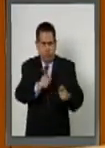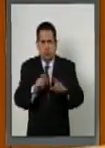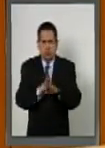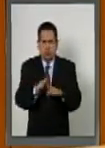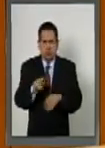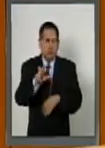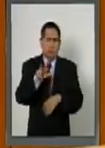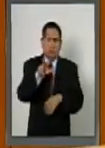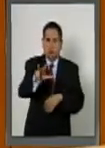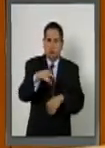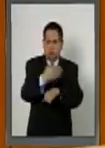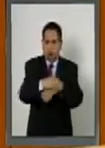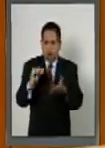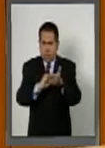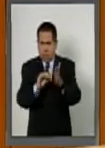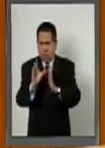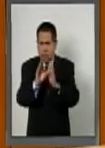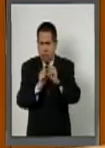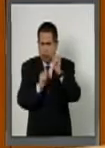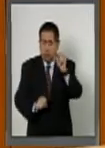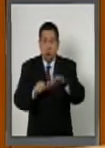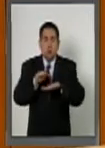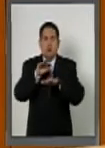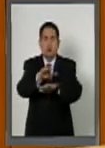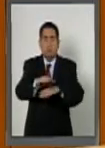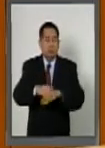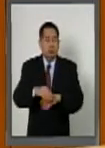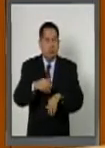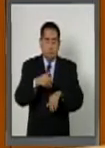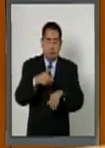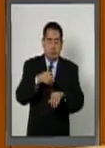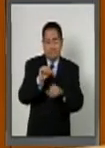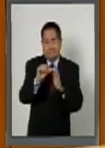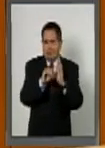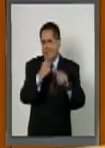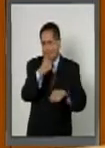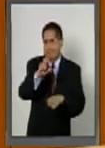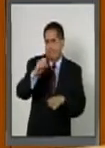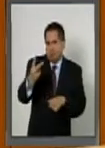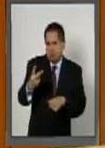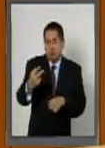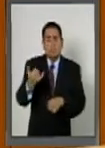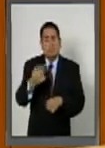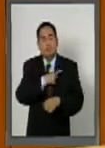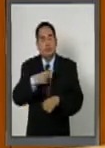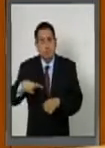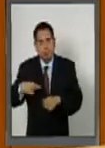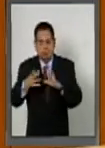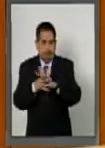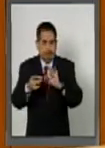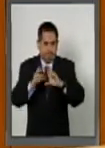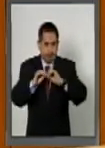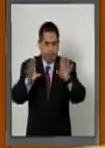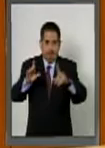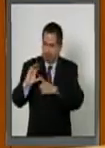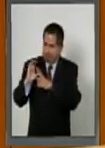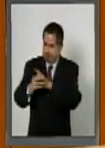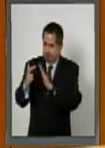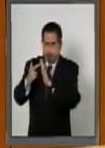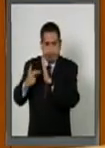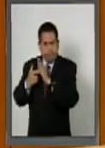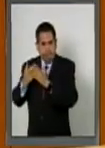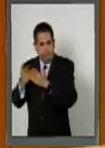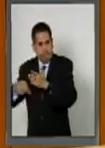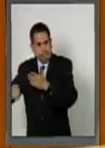decimoctavo transitorio de la Constitución referente al 102 y debe explicar la Comisión de Reglamento y